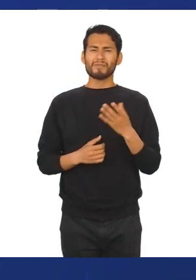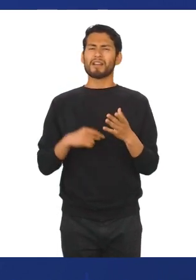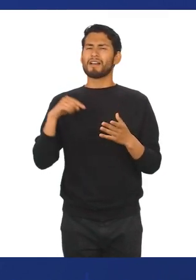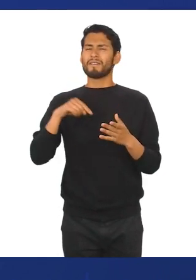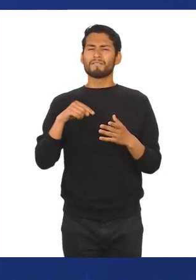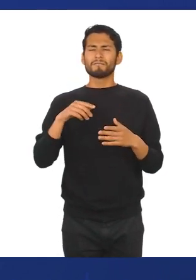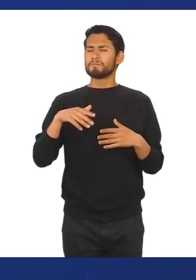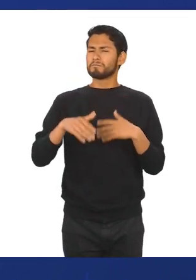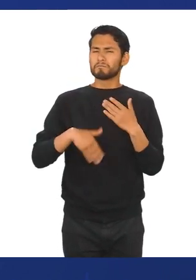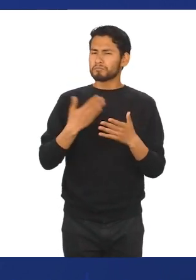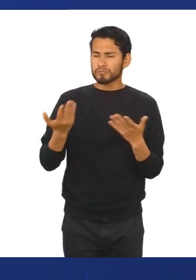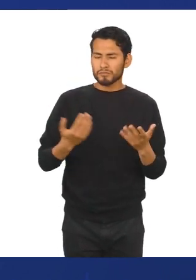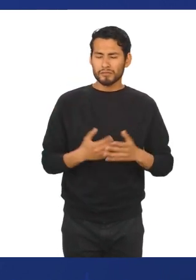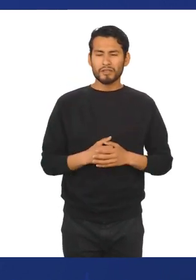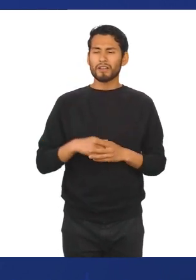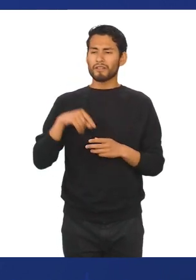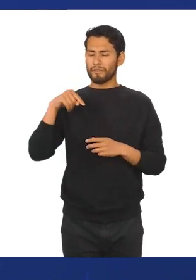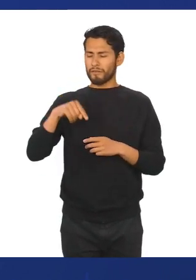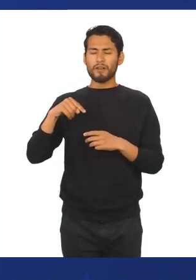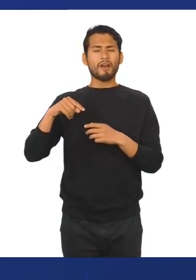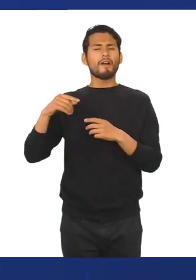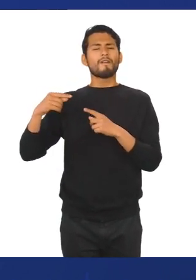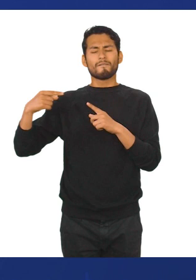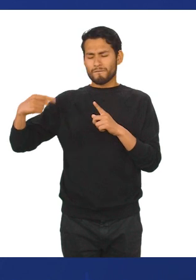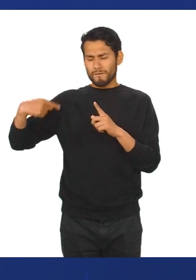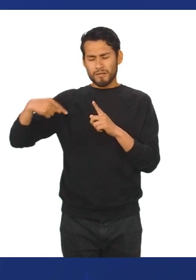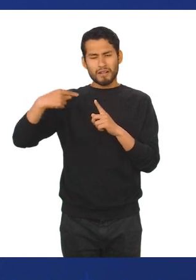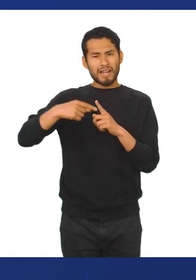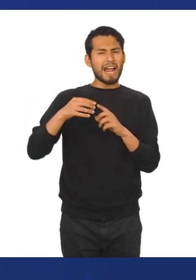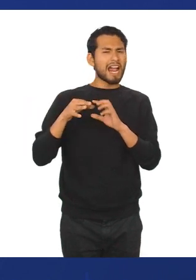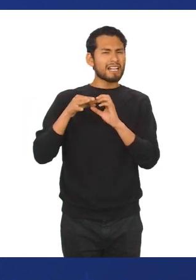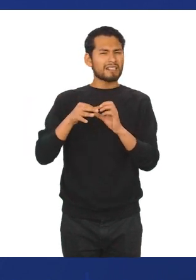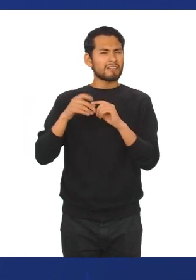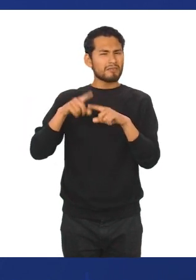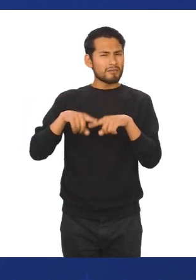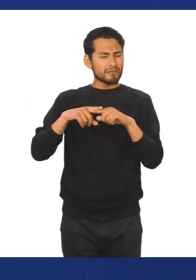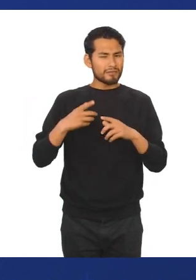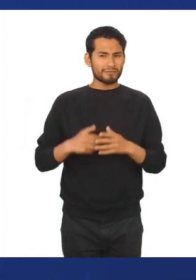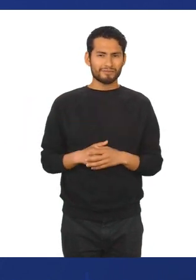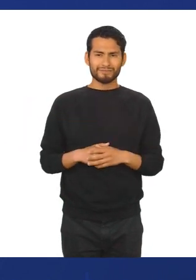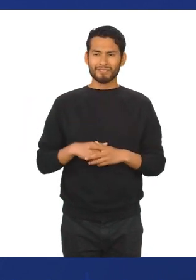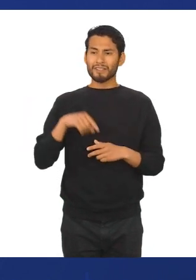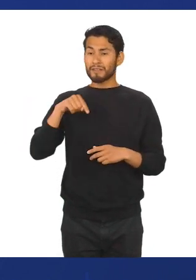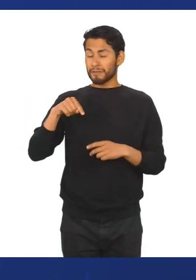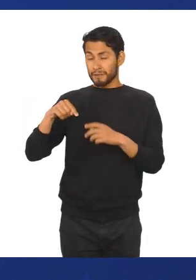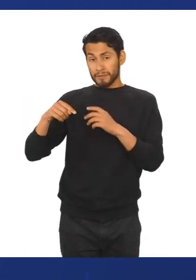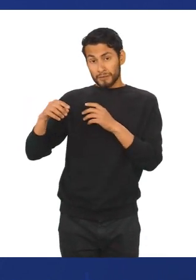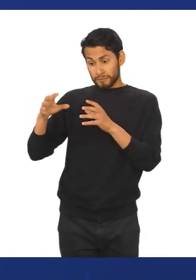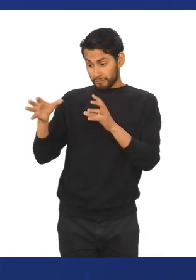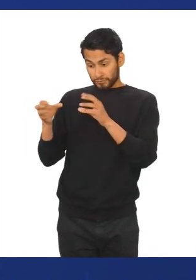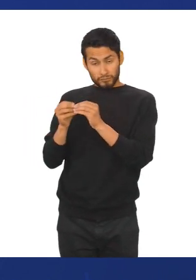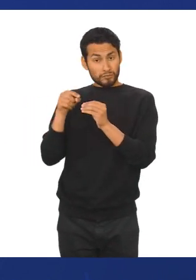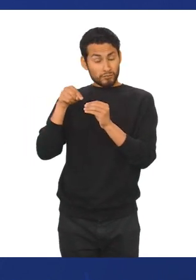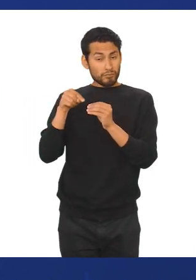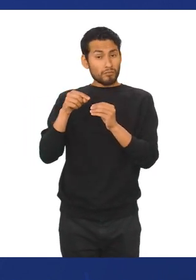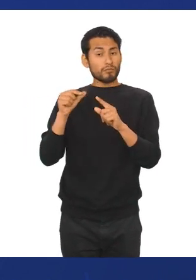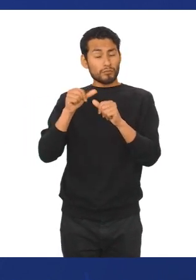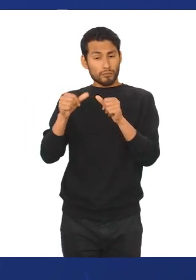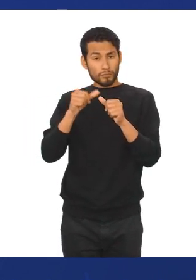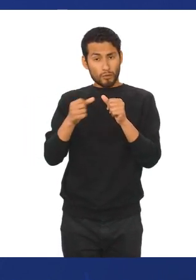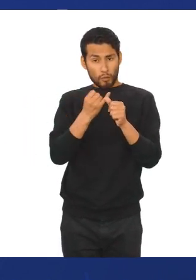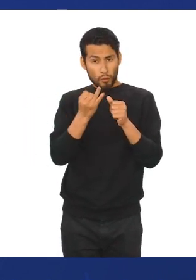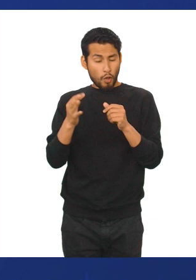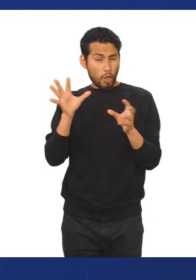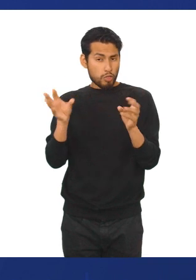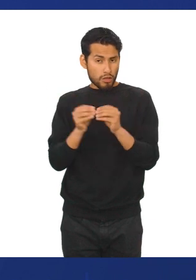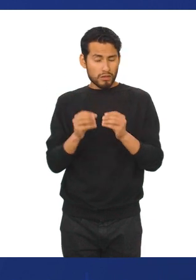hablemos de la frecuencia relativa H sub I. El cociente es de la frecuencia absoluta de un determinado valor y el número total de datos.